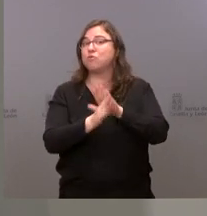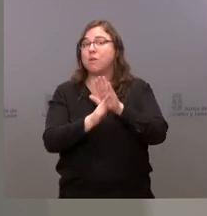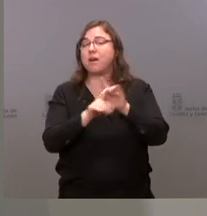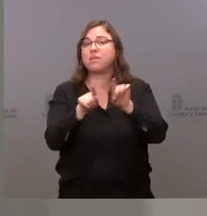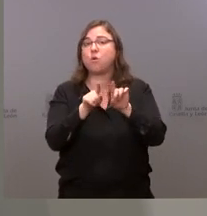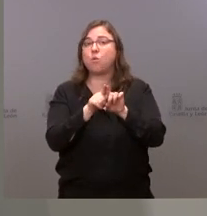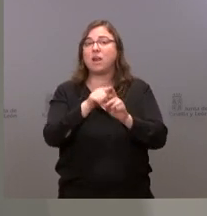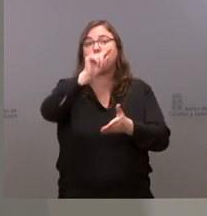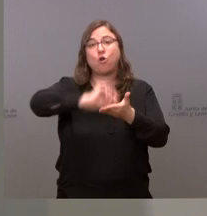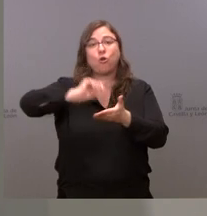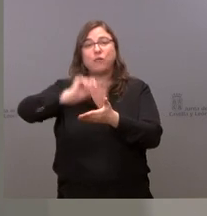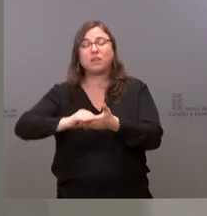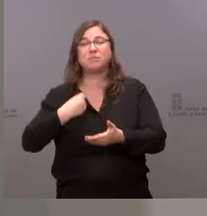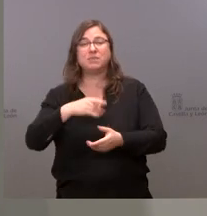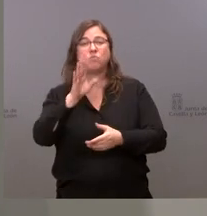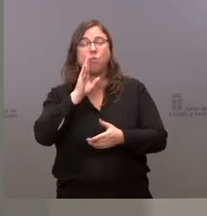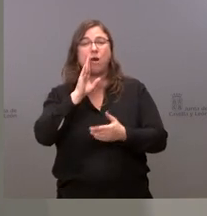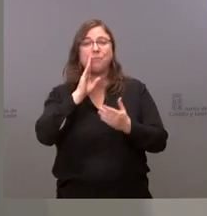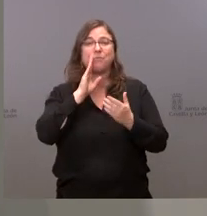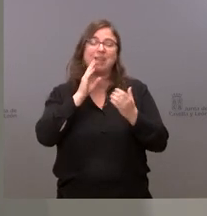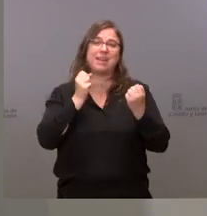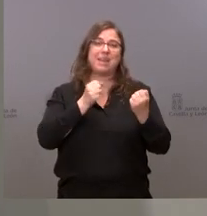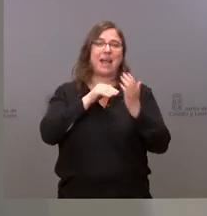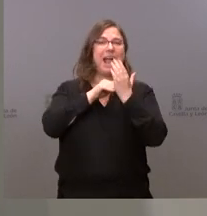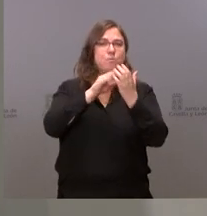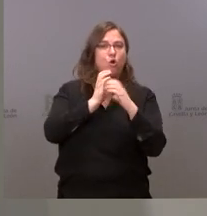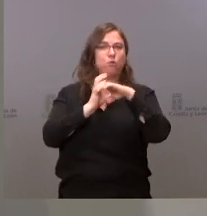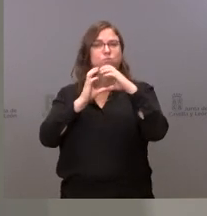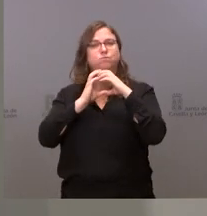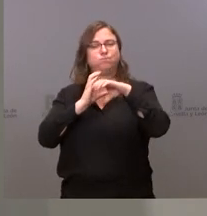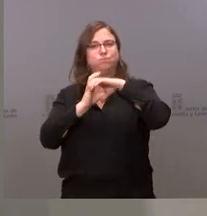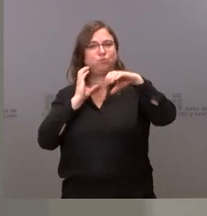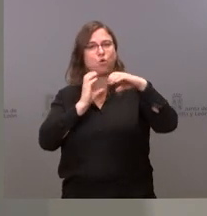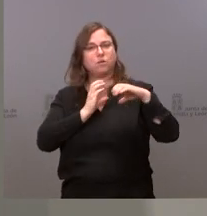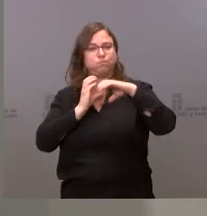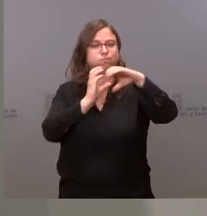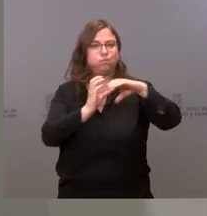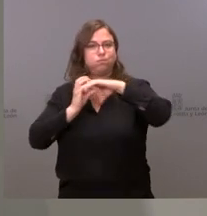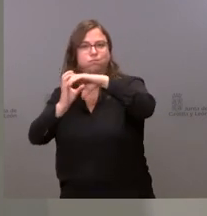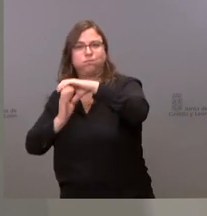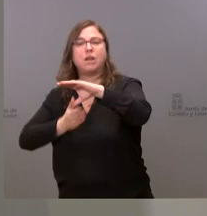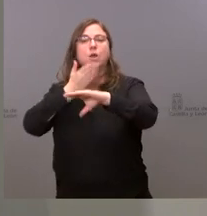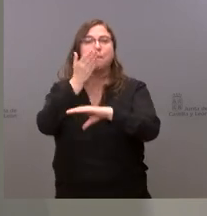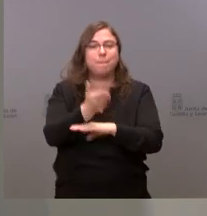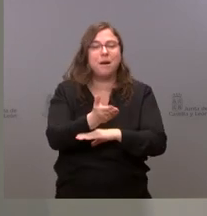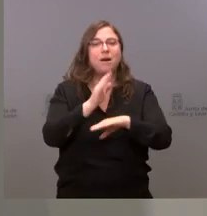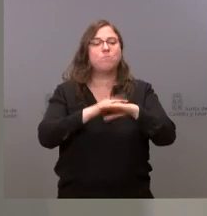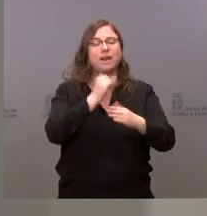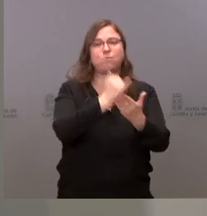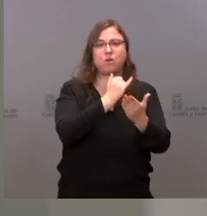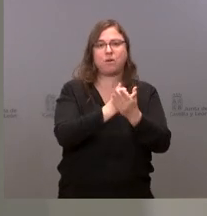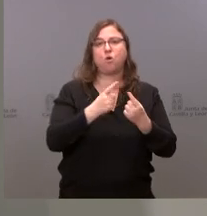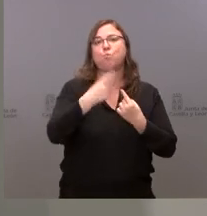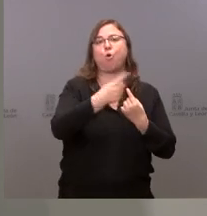en la contratación de estas unidades móviles de rastreo, de cuya información y detalle le podremos informar también